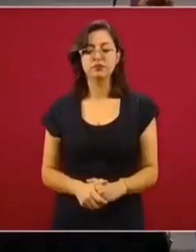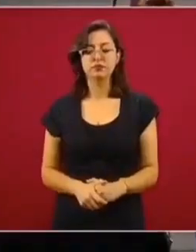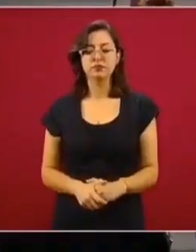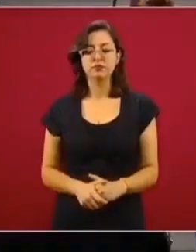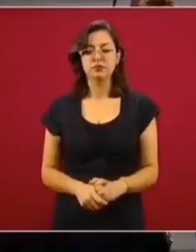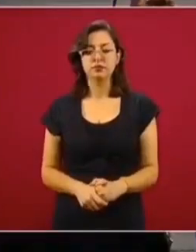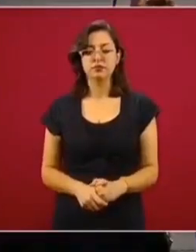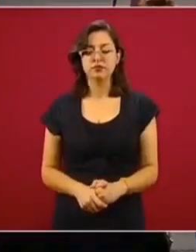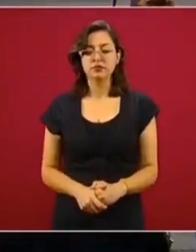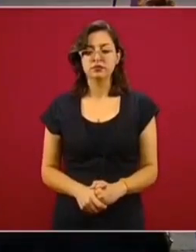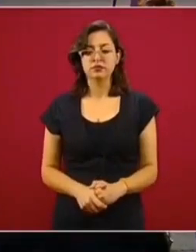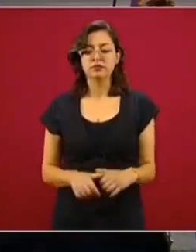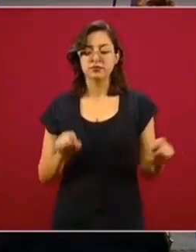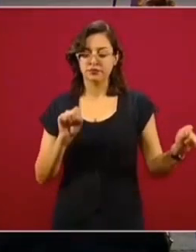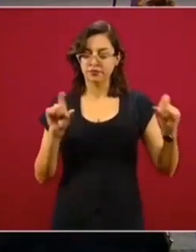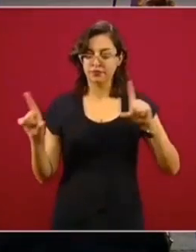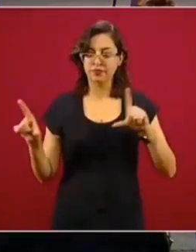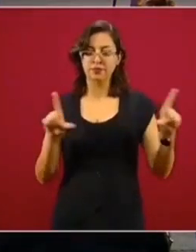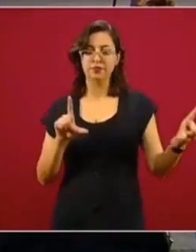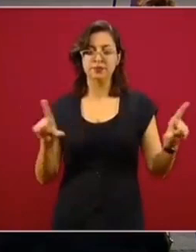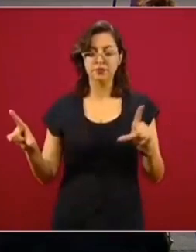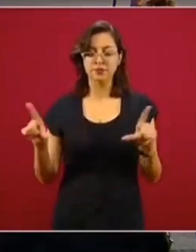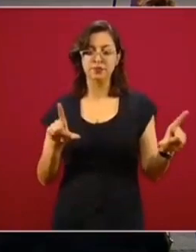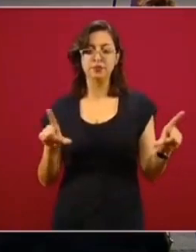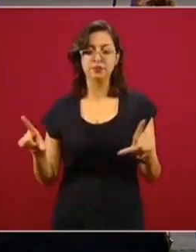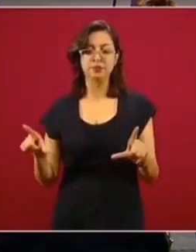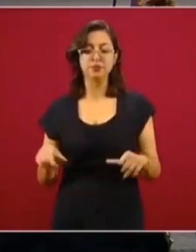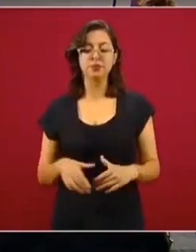A ver si van pasando las láminas.